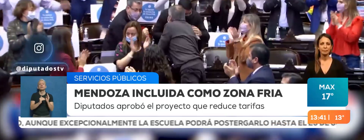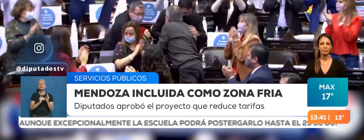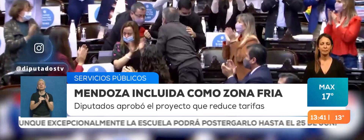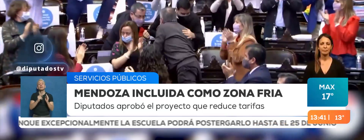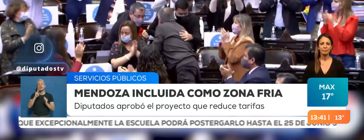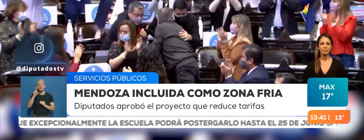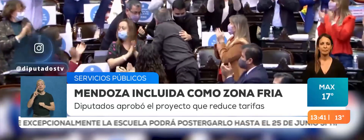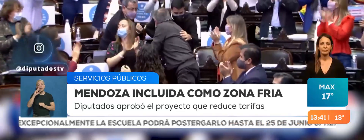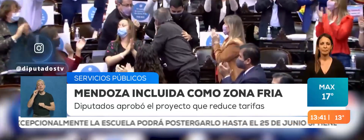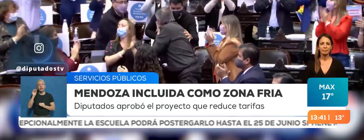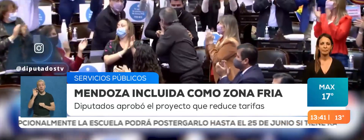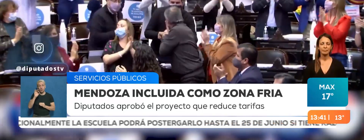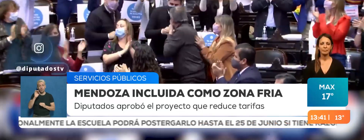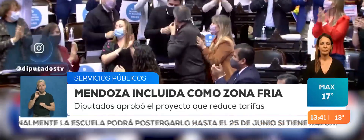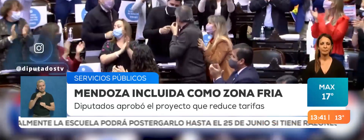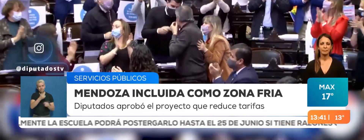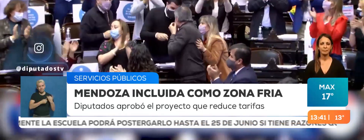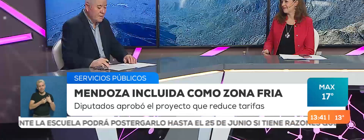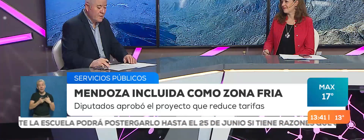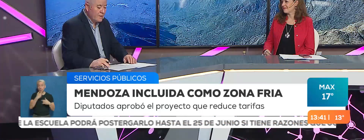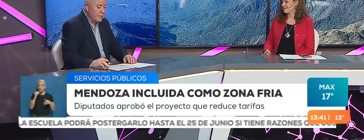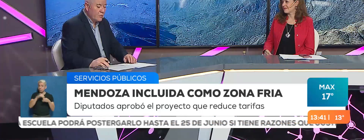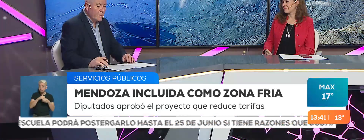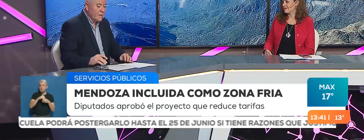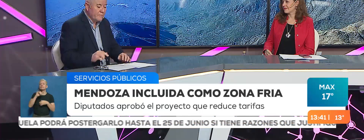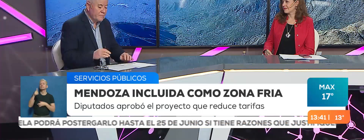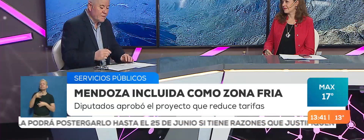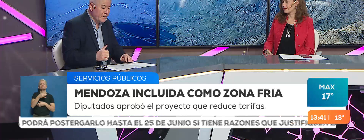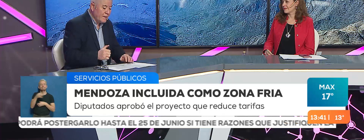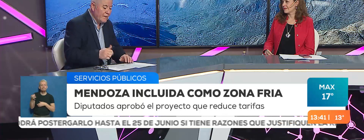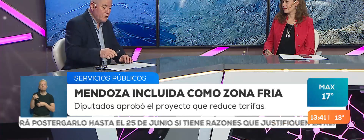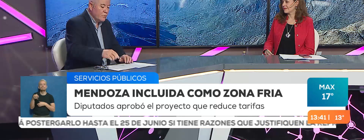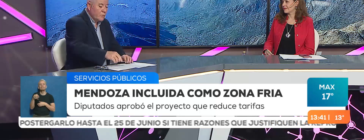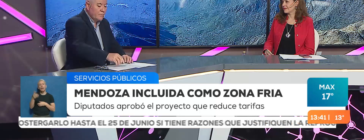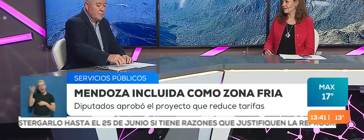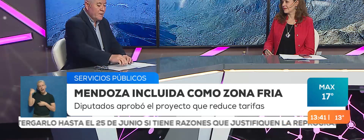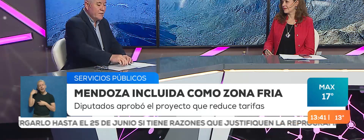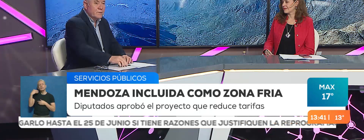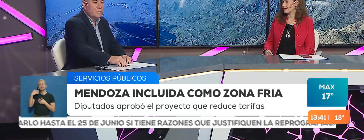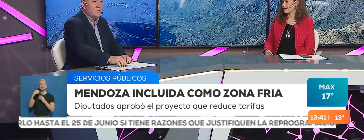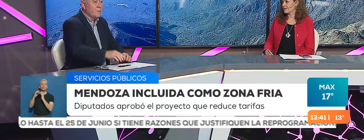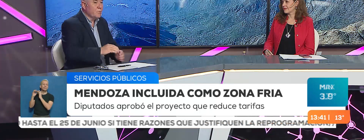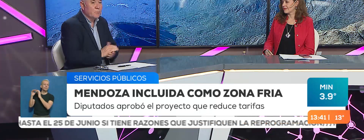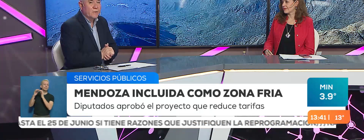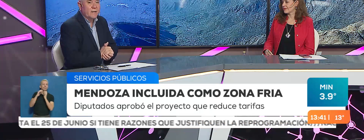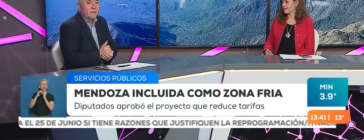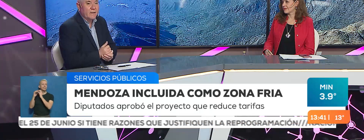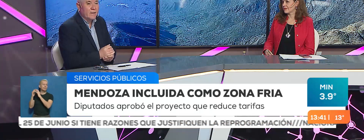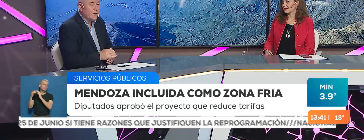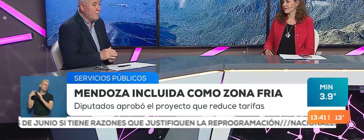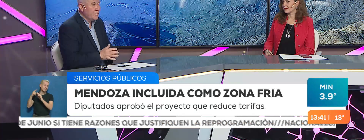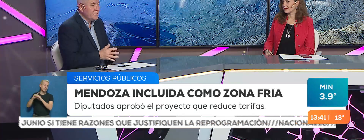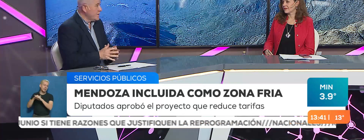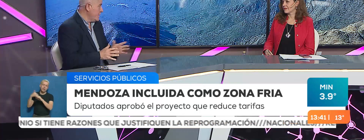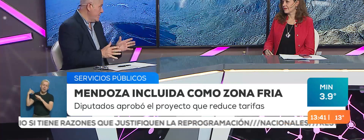Rodríguez. ¿Qué tal, Daniela? Sí, efectivamente. Algo que se venía hablando desde hace un tiempo importante